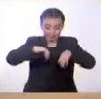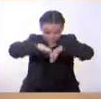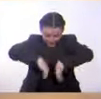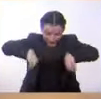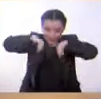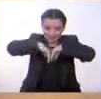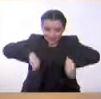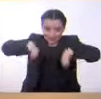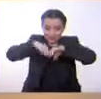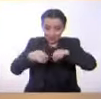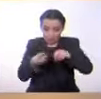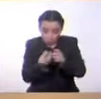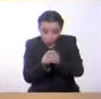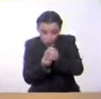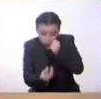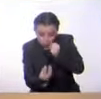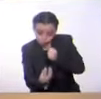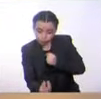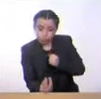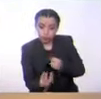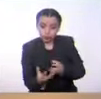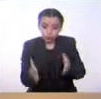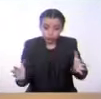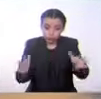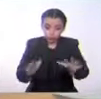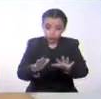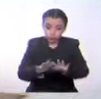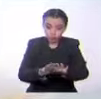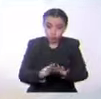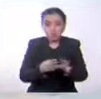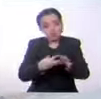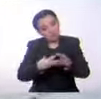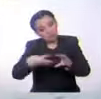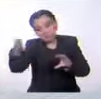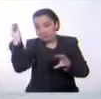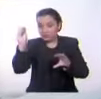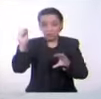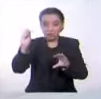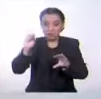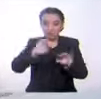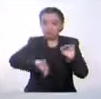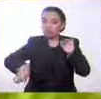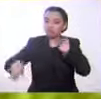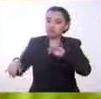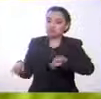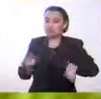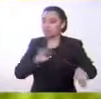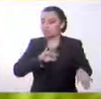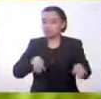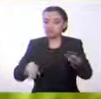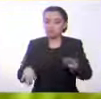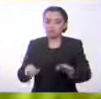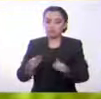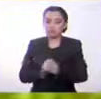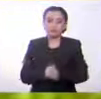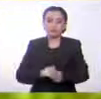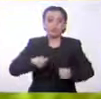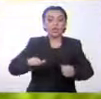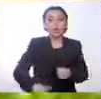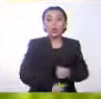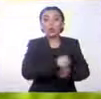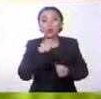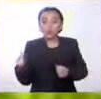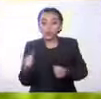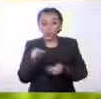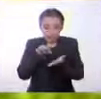ponen sus huevos en la playa y se retiran. También, otros animales ovíparos,